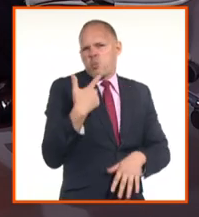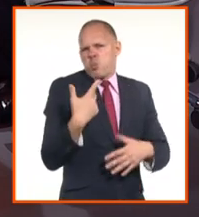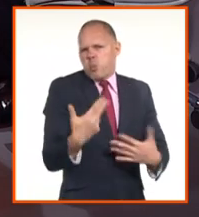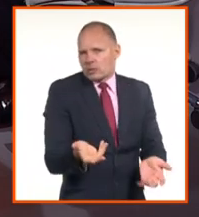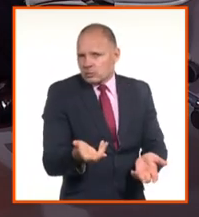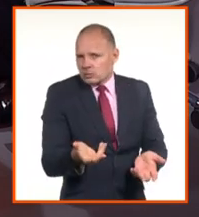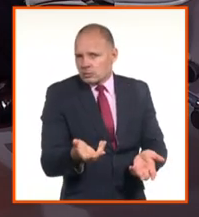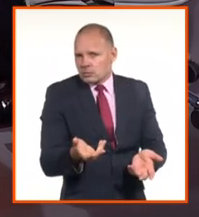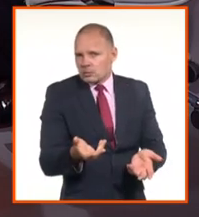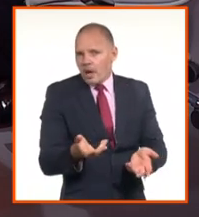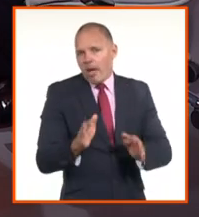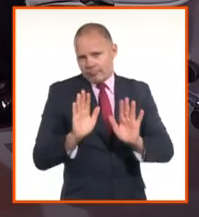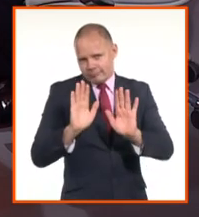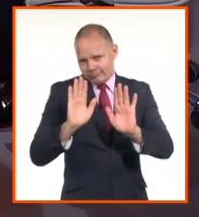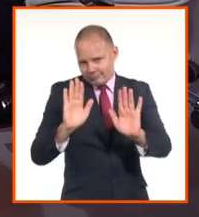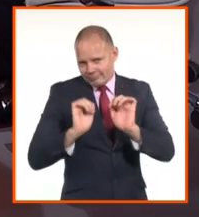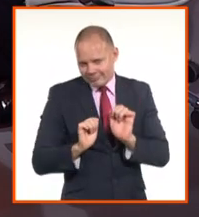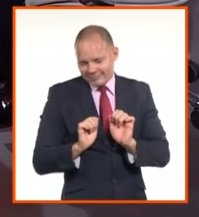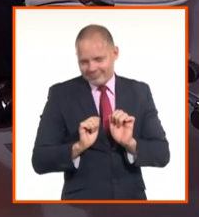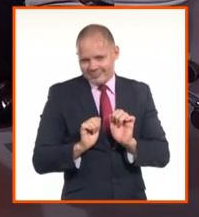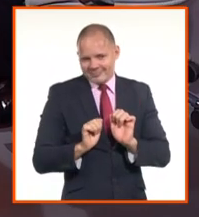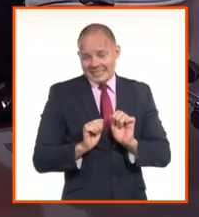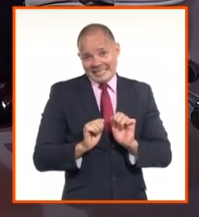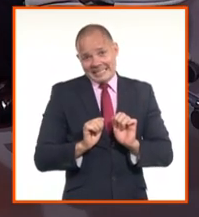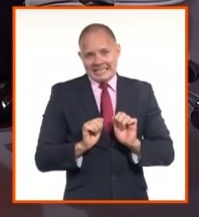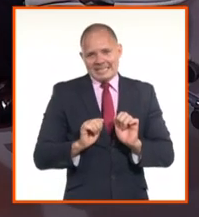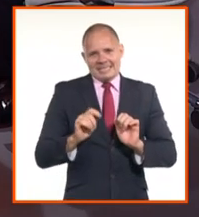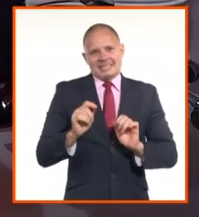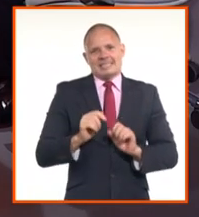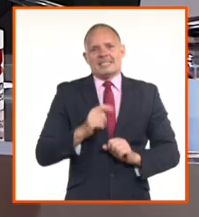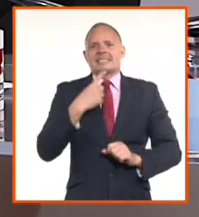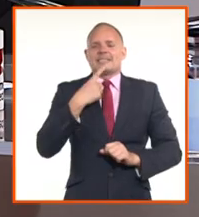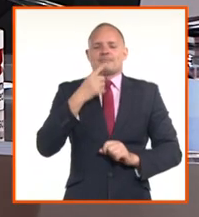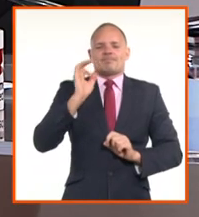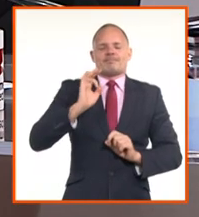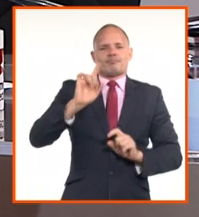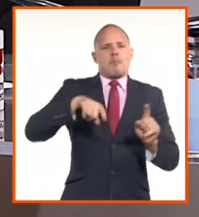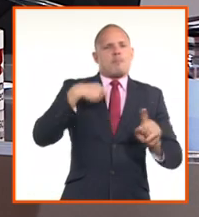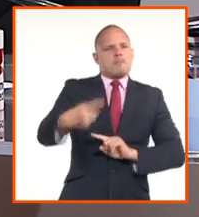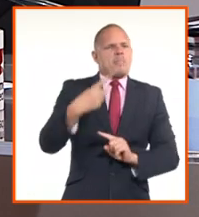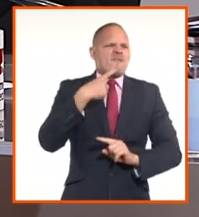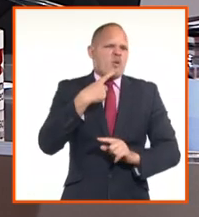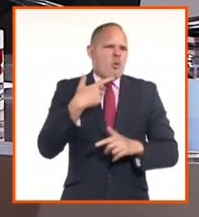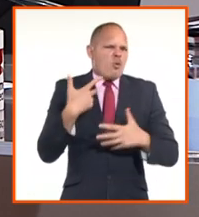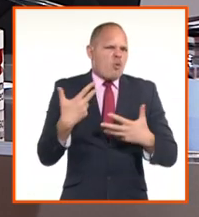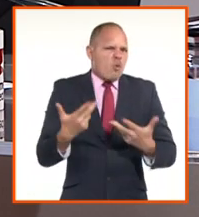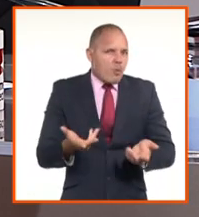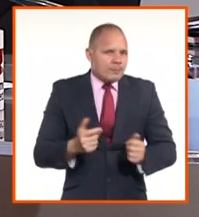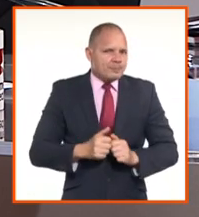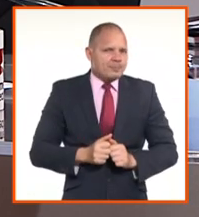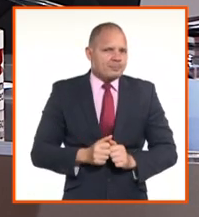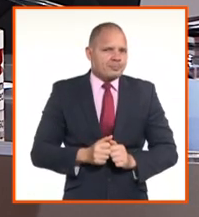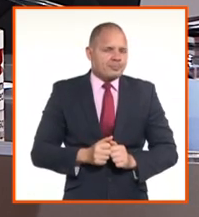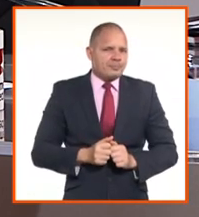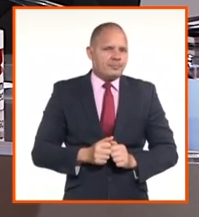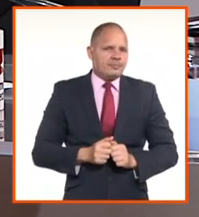operaciones en esta compra de divisas que va a hacer el país.